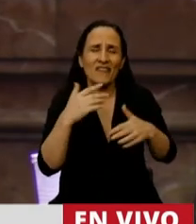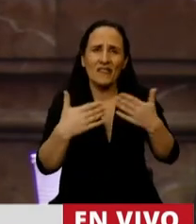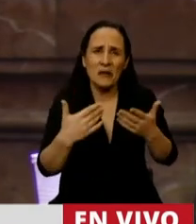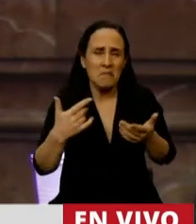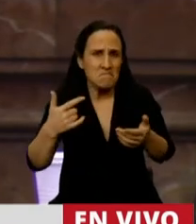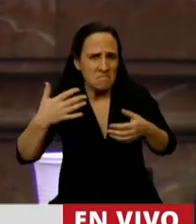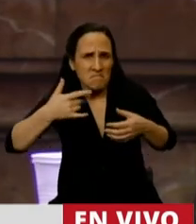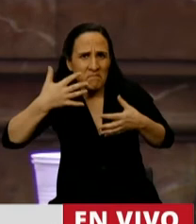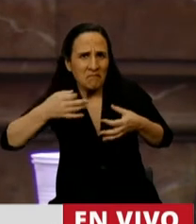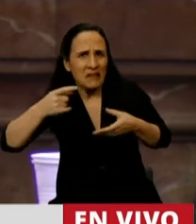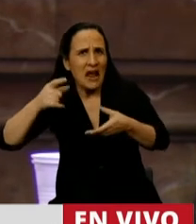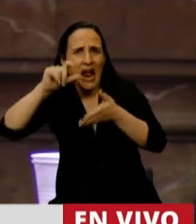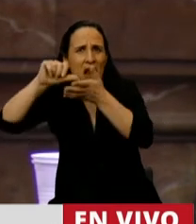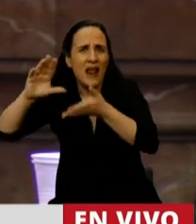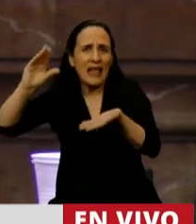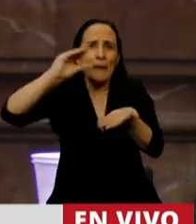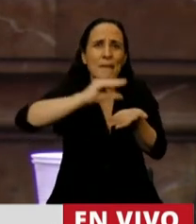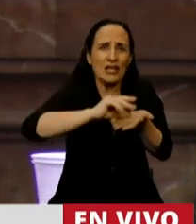inversión real va a llegar a la Argentina?